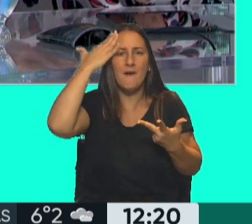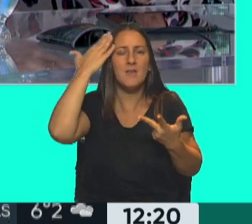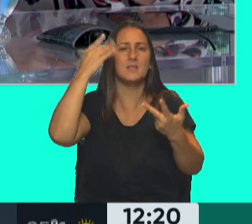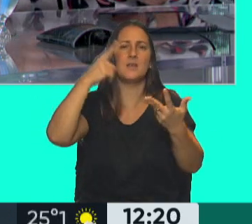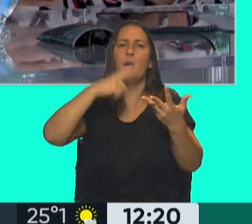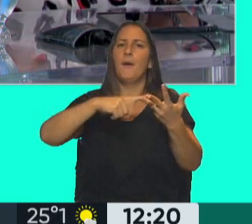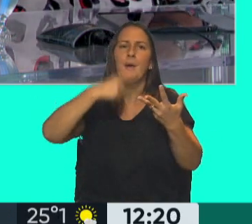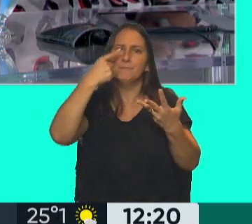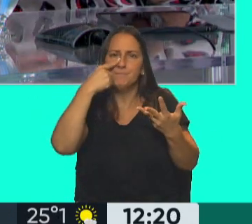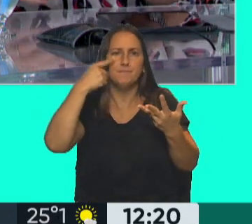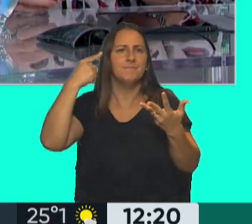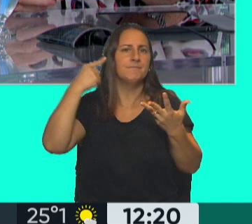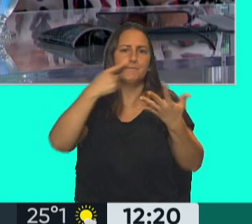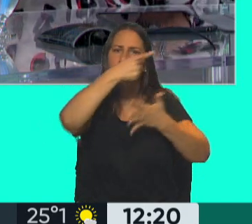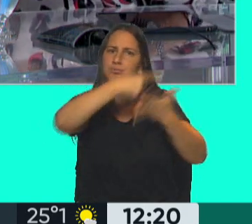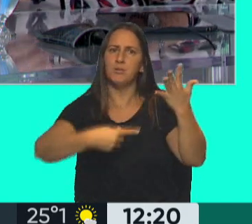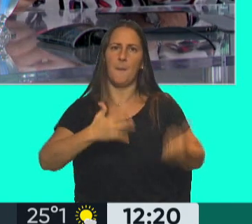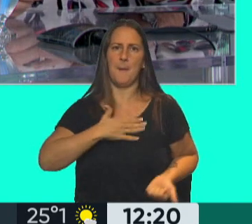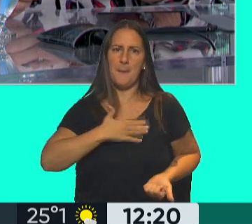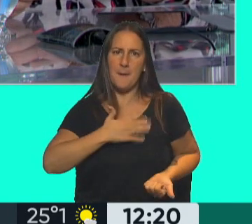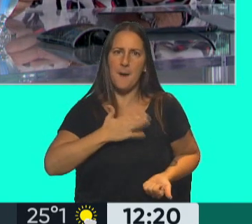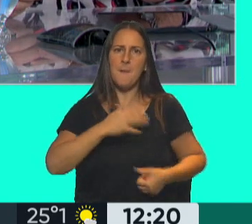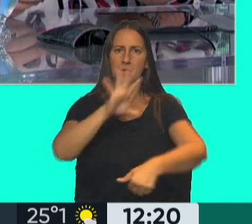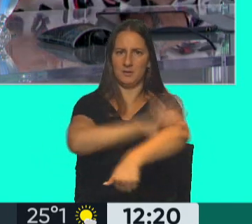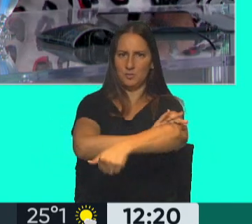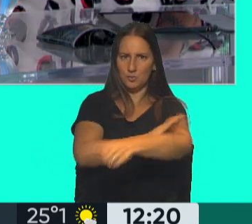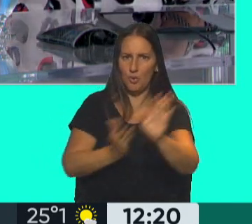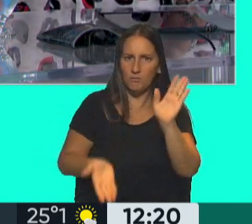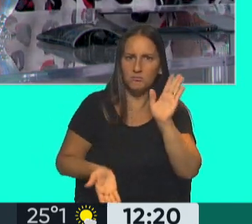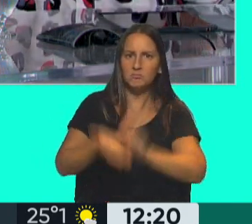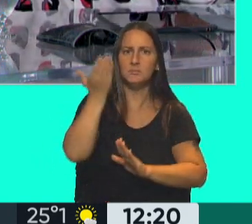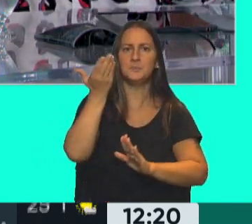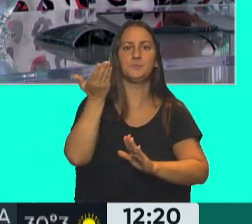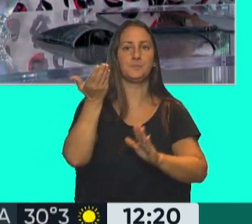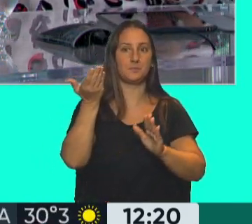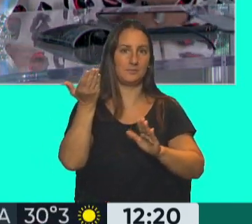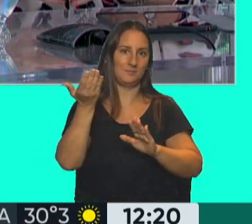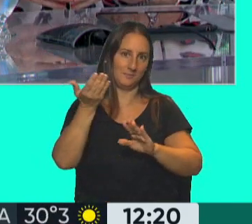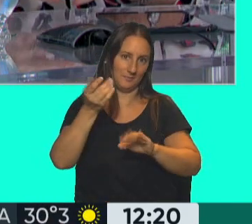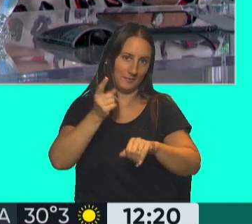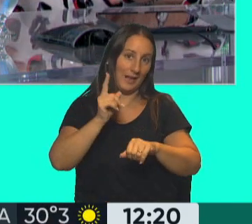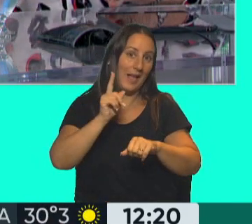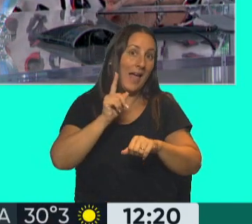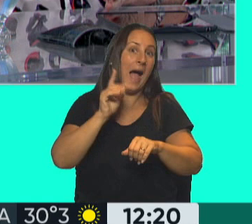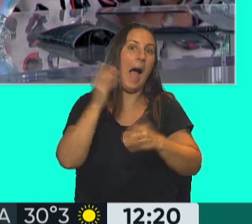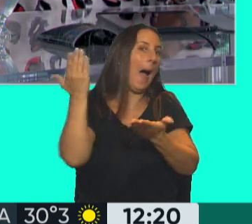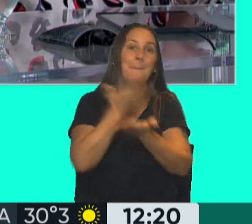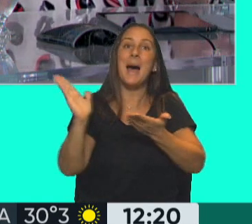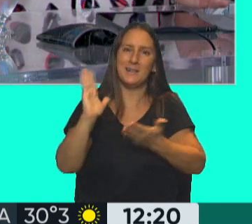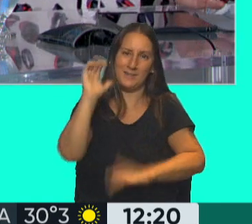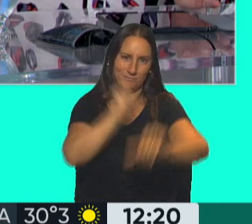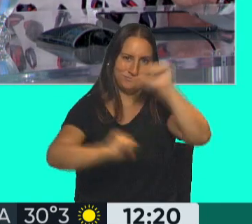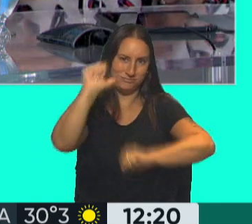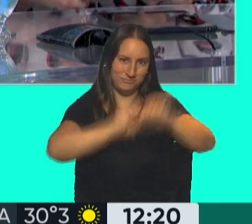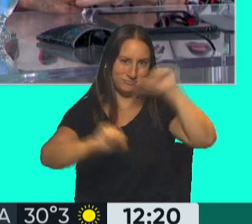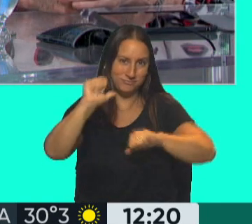orofaringeo, arritmias, hipertensión, para no hablar cuando ya el consumo es importante, de